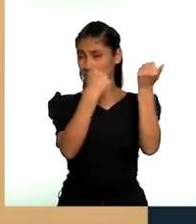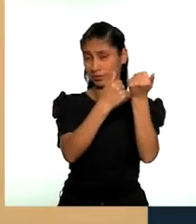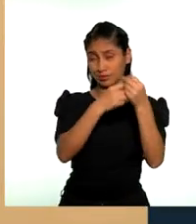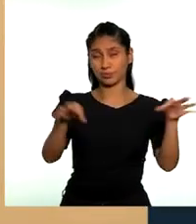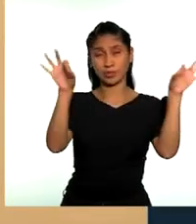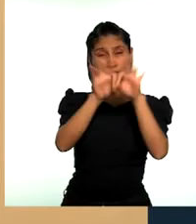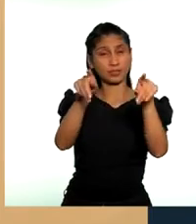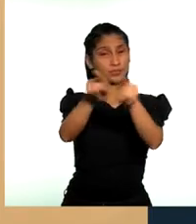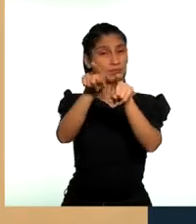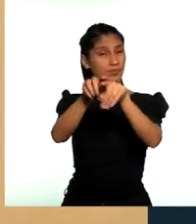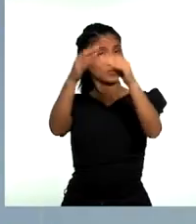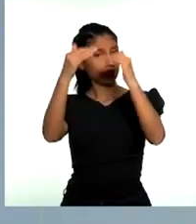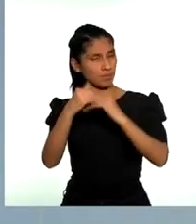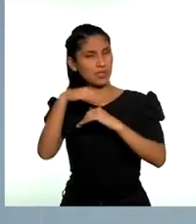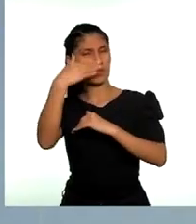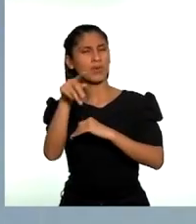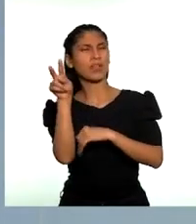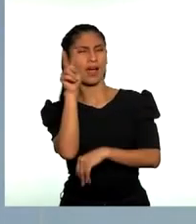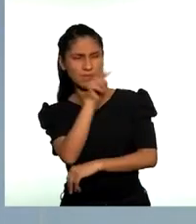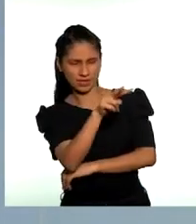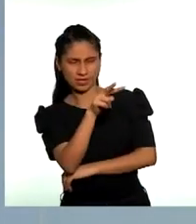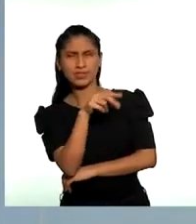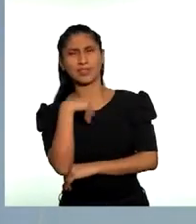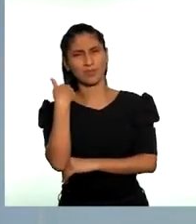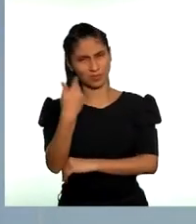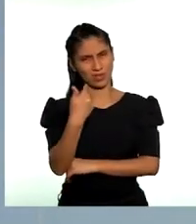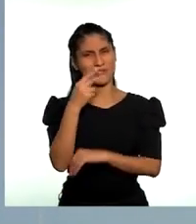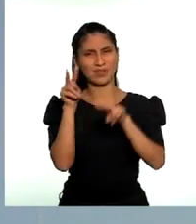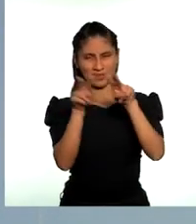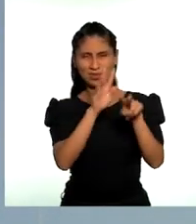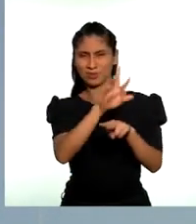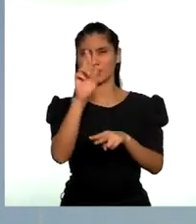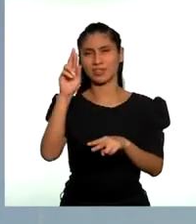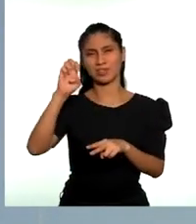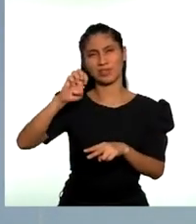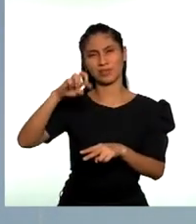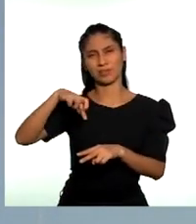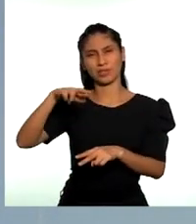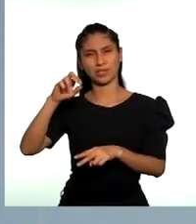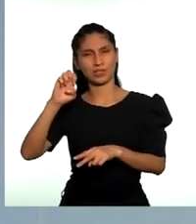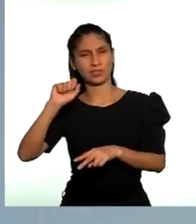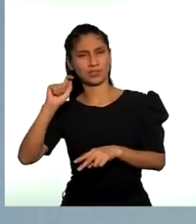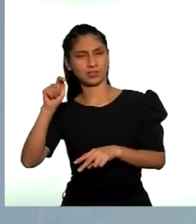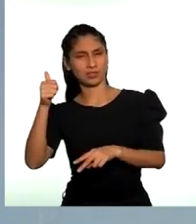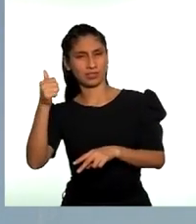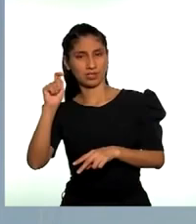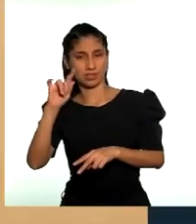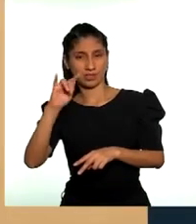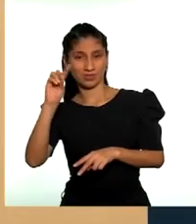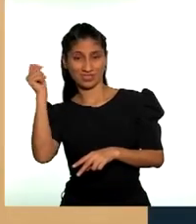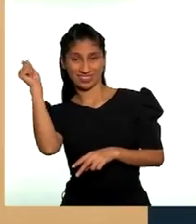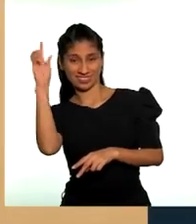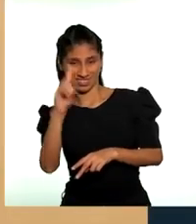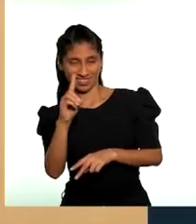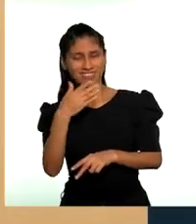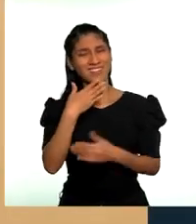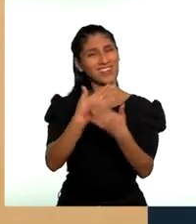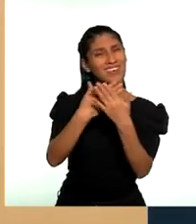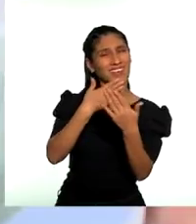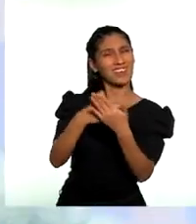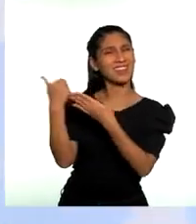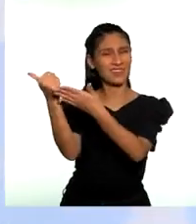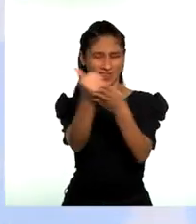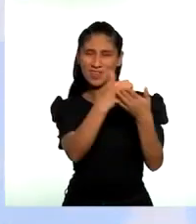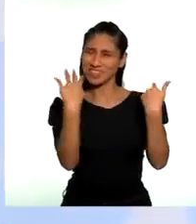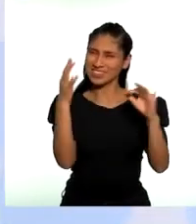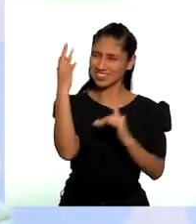representatividad. Muchísimas gracias. Siempre me ayudas mucho en mis investigaciones. Nos vemos pronto, Andrea.